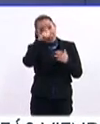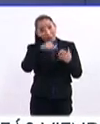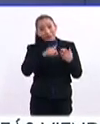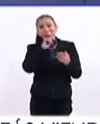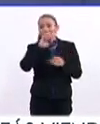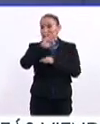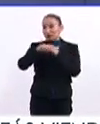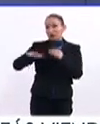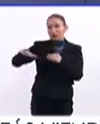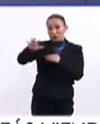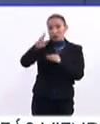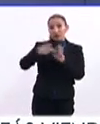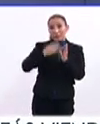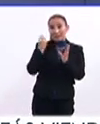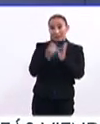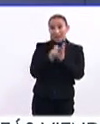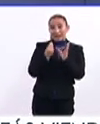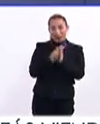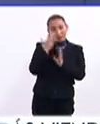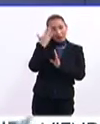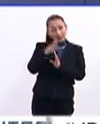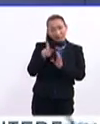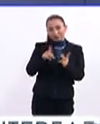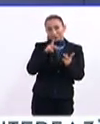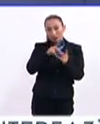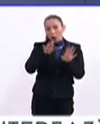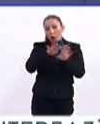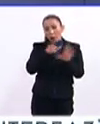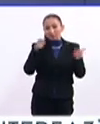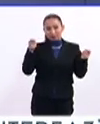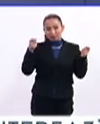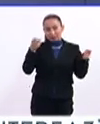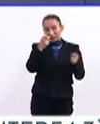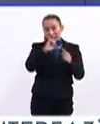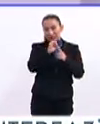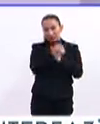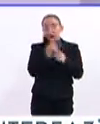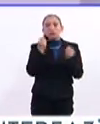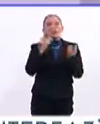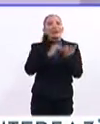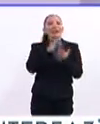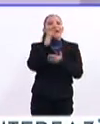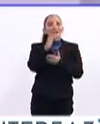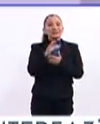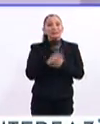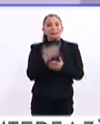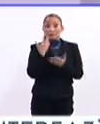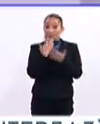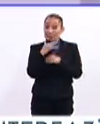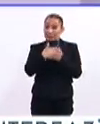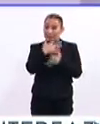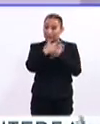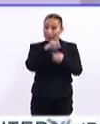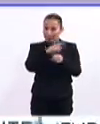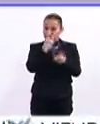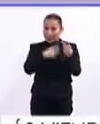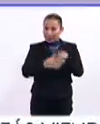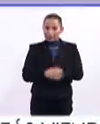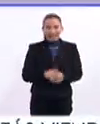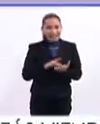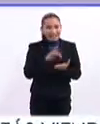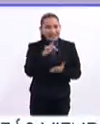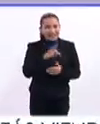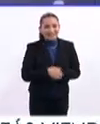también para todos los que regresan a clases, pues ya saben perfectamente cómo manejar estas situaciones. Te agradecemos mucho y te esperamos en 15 días. Gracias,